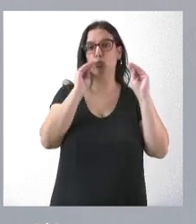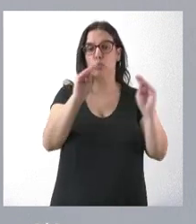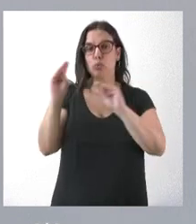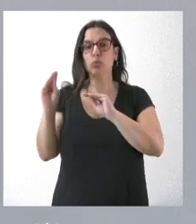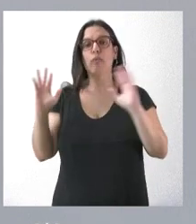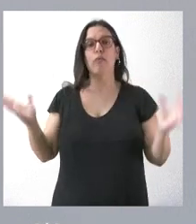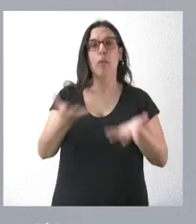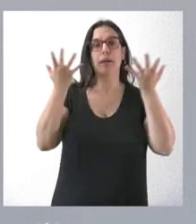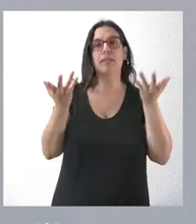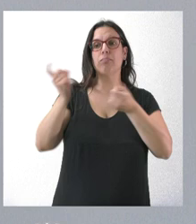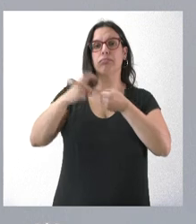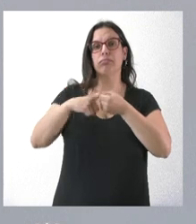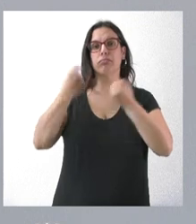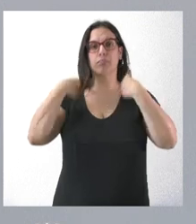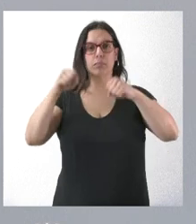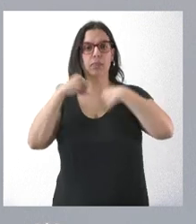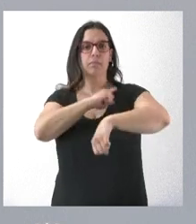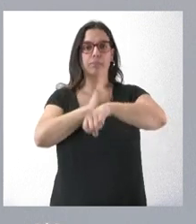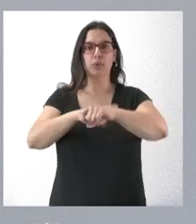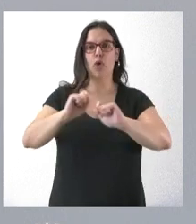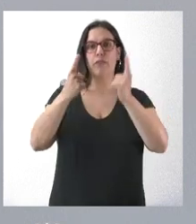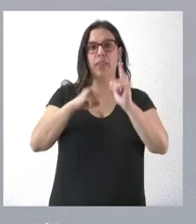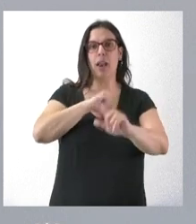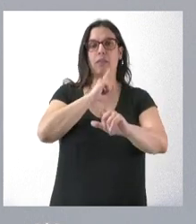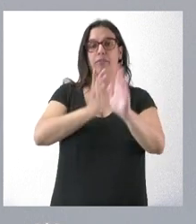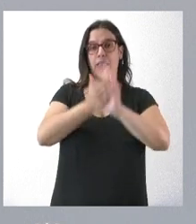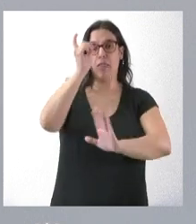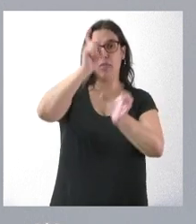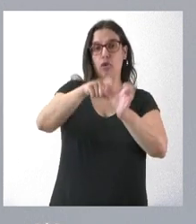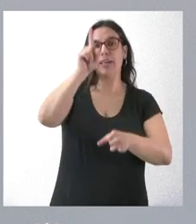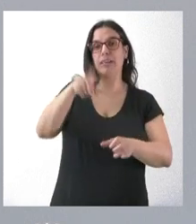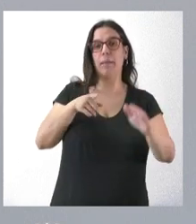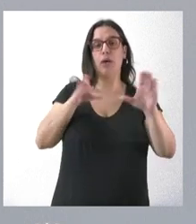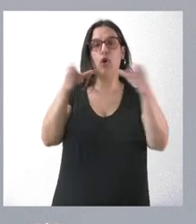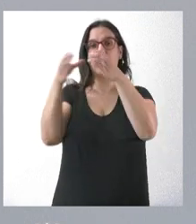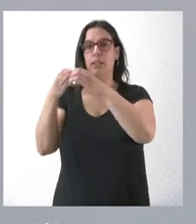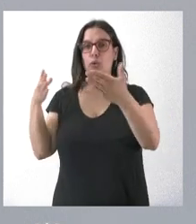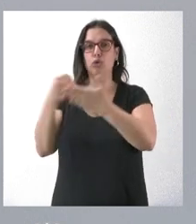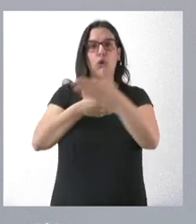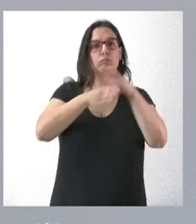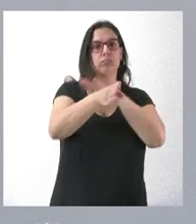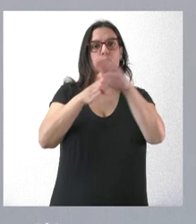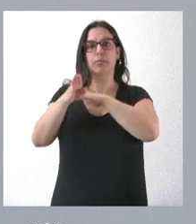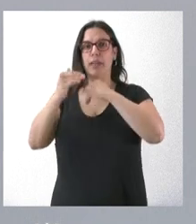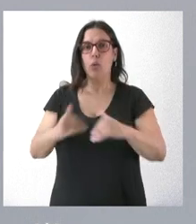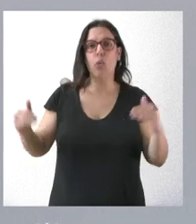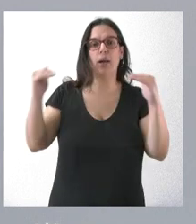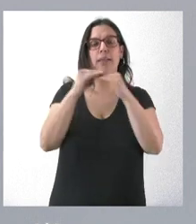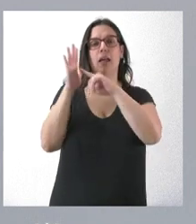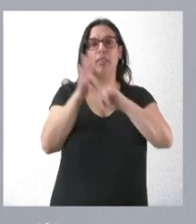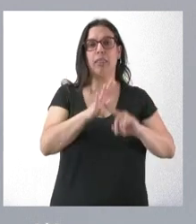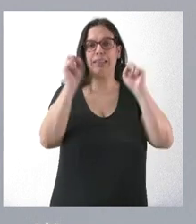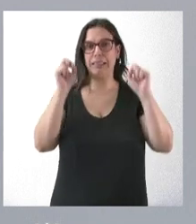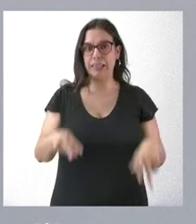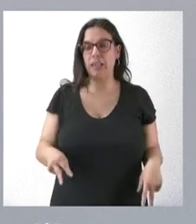fomentar la práctica deportiva federada, garantizar el acceso a todos los colectivos de población, promover la igualdad y la no exclusión social.